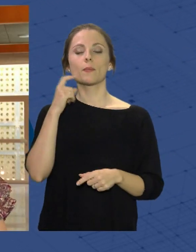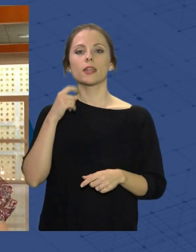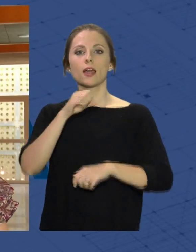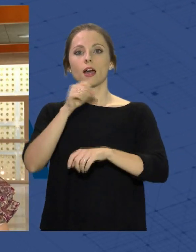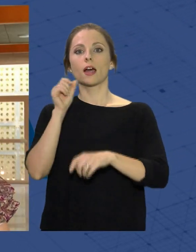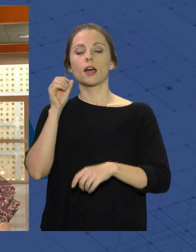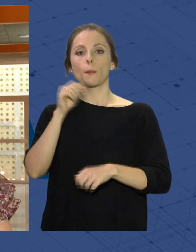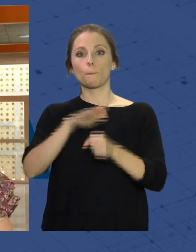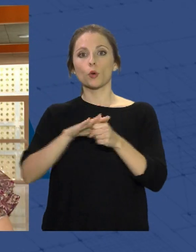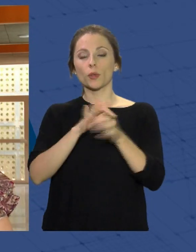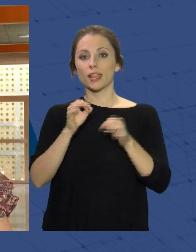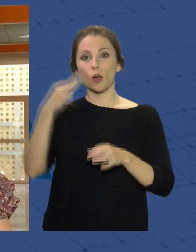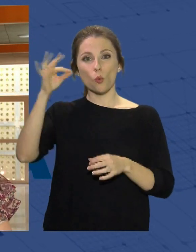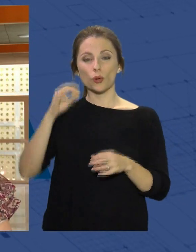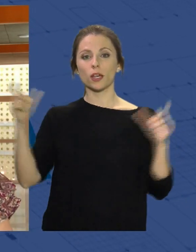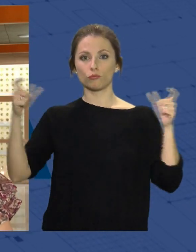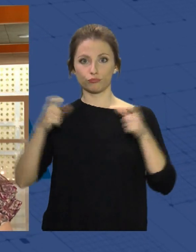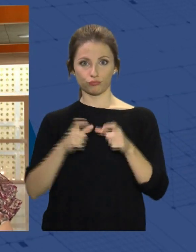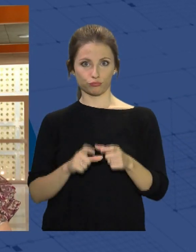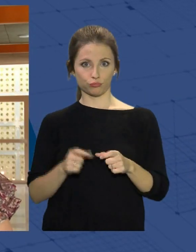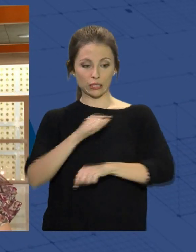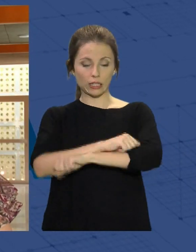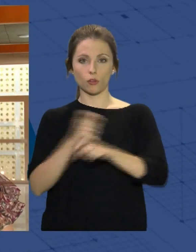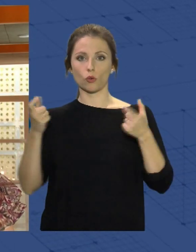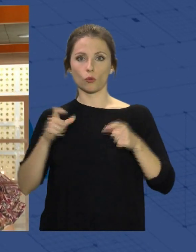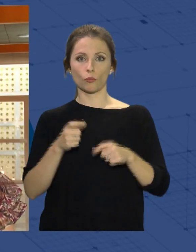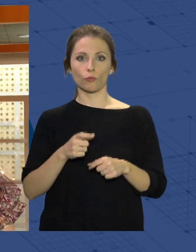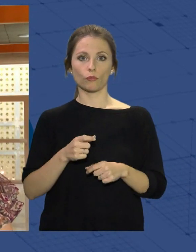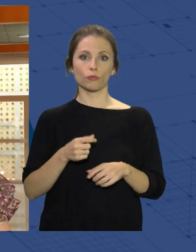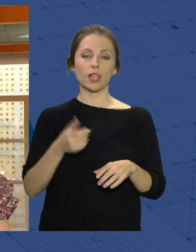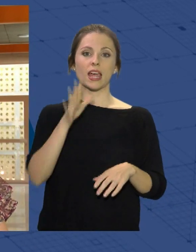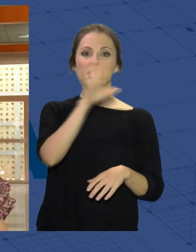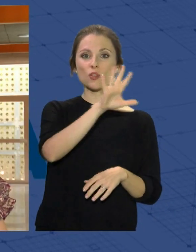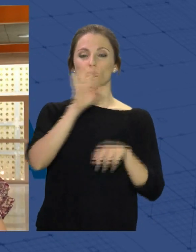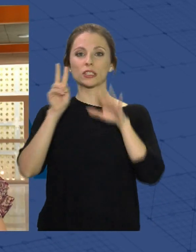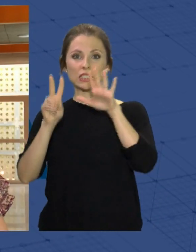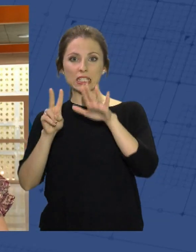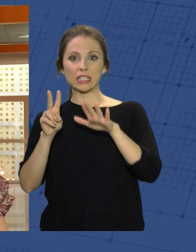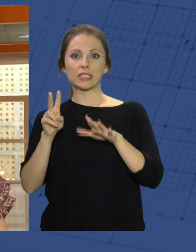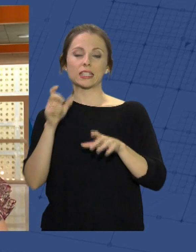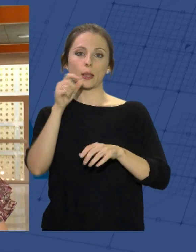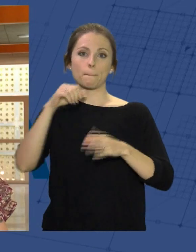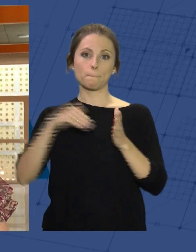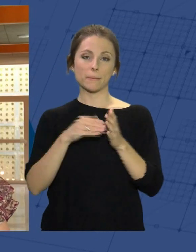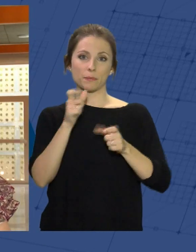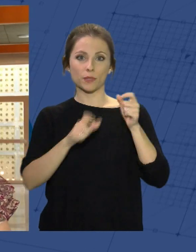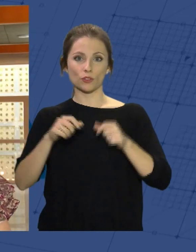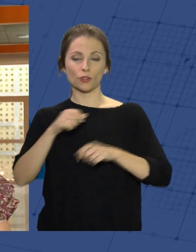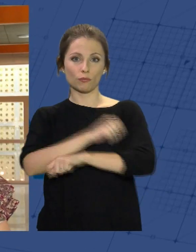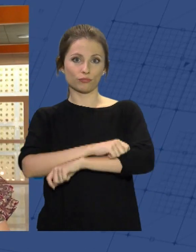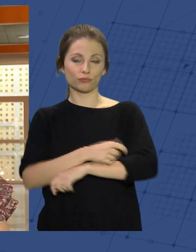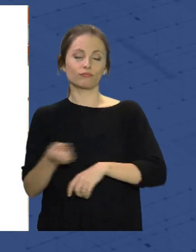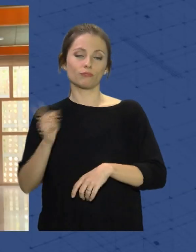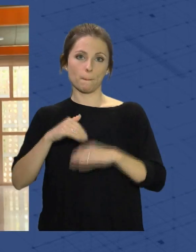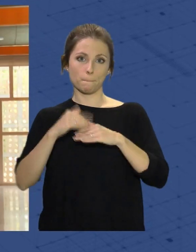cerca de un 9% que baja el desempleo, nos quedamos en más de 57.000 desempleados, pero lo positivo también es que baja en todos